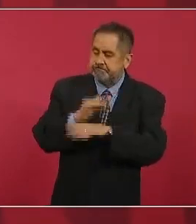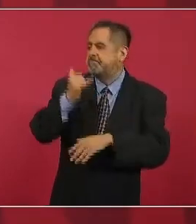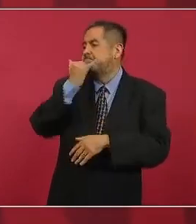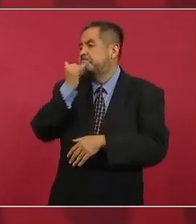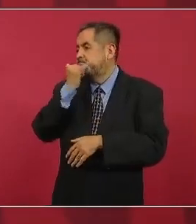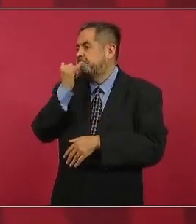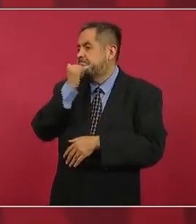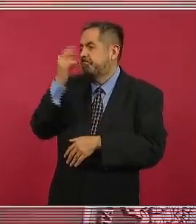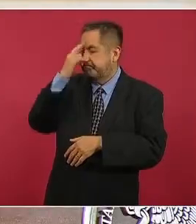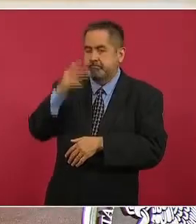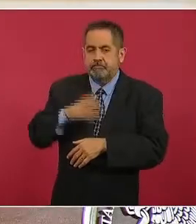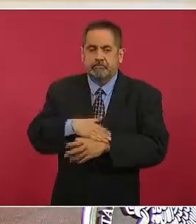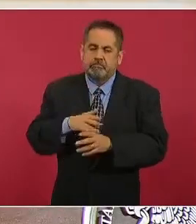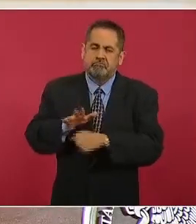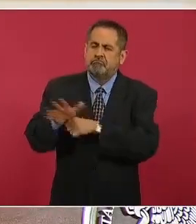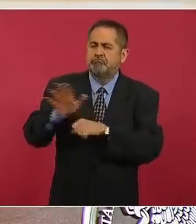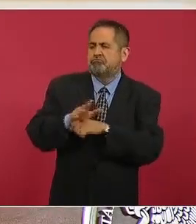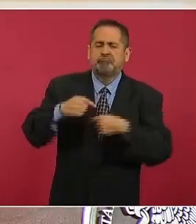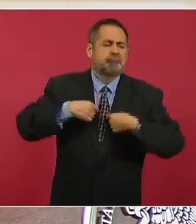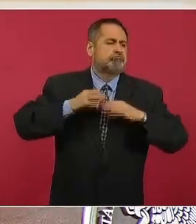caen en la autocomplacencia